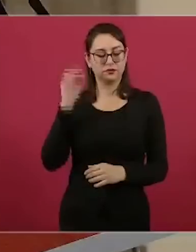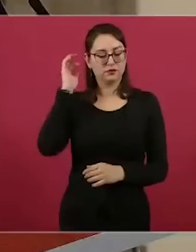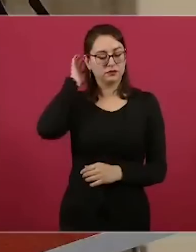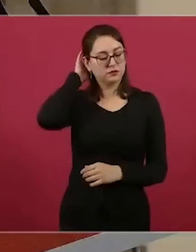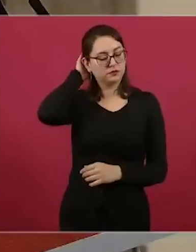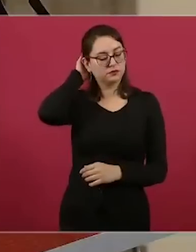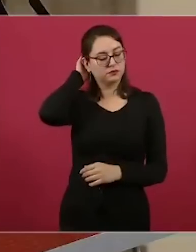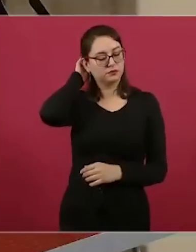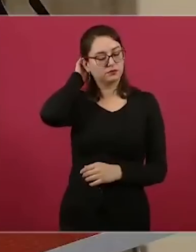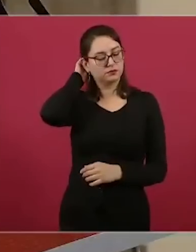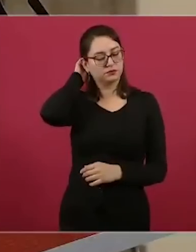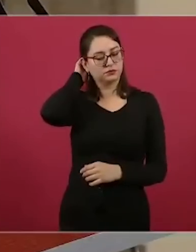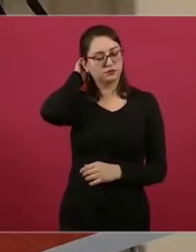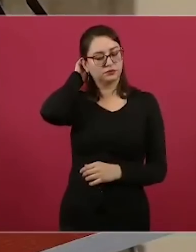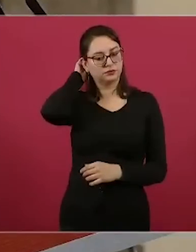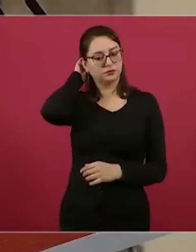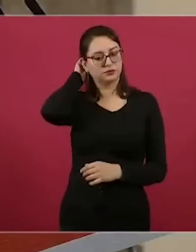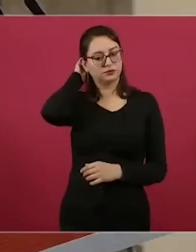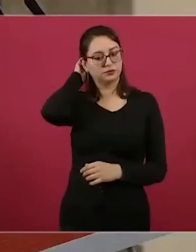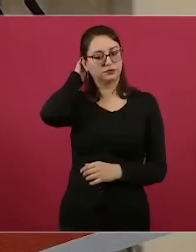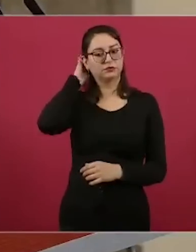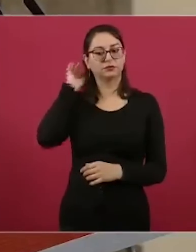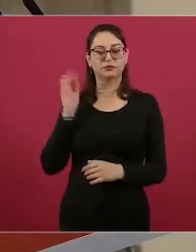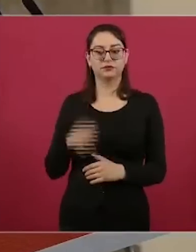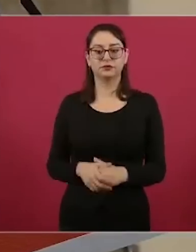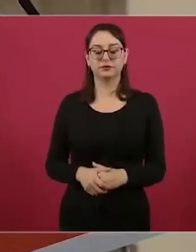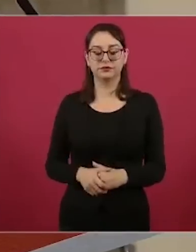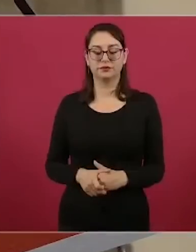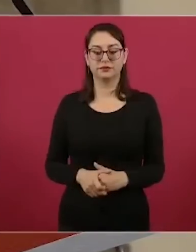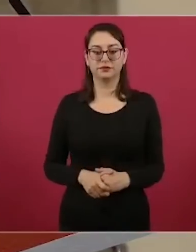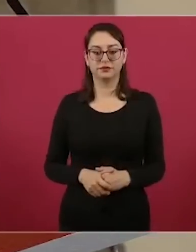se hizo de un